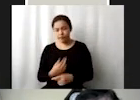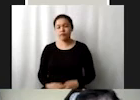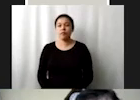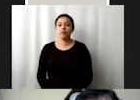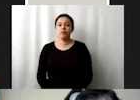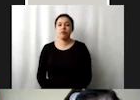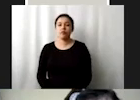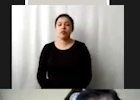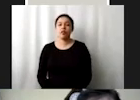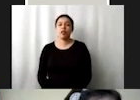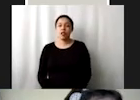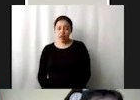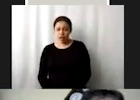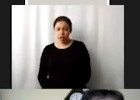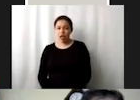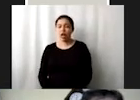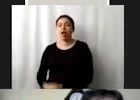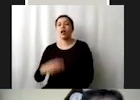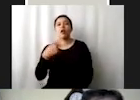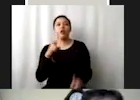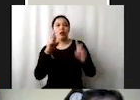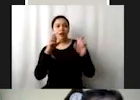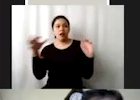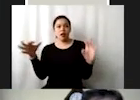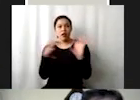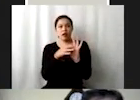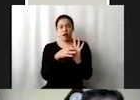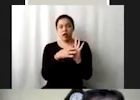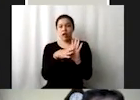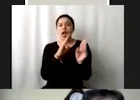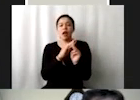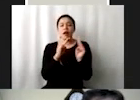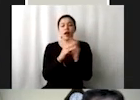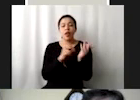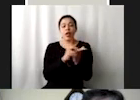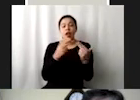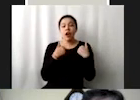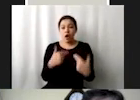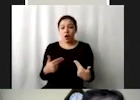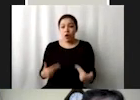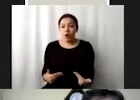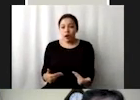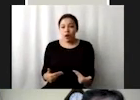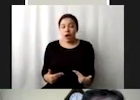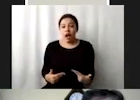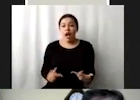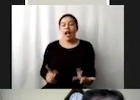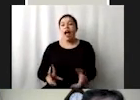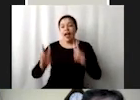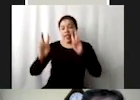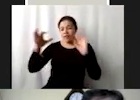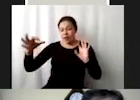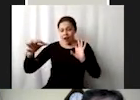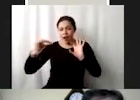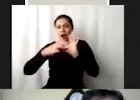le hace su relación con el instrumento de derechos humanos al cual está relacionado o